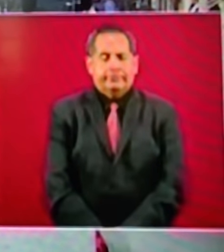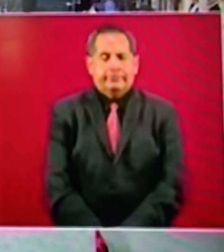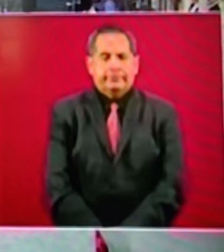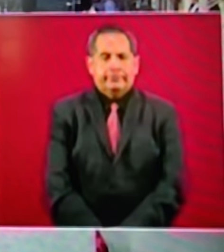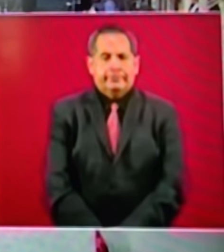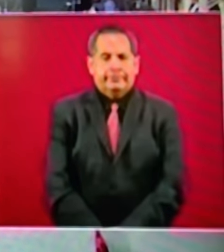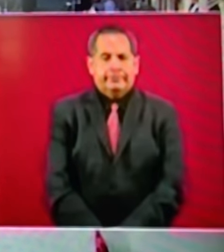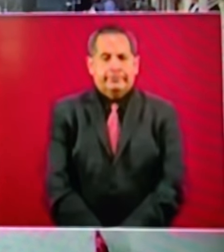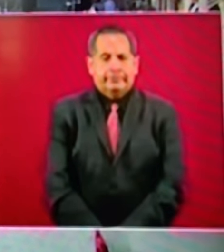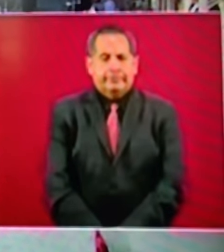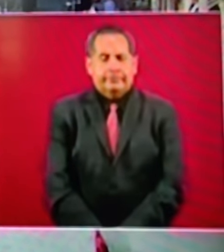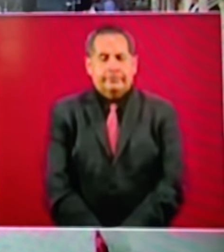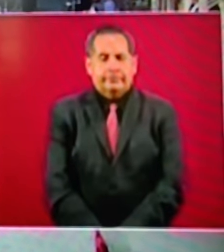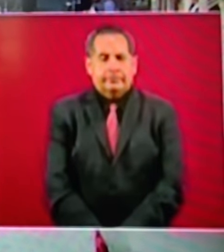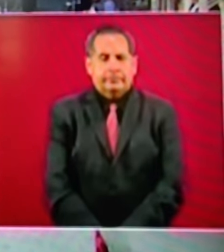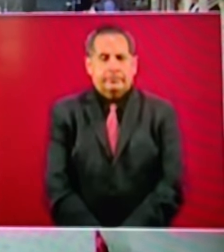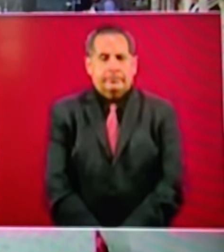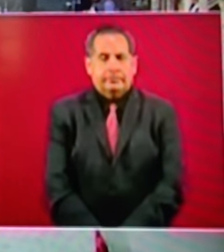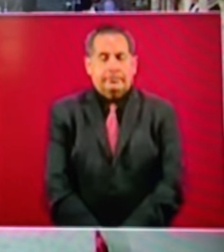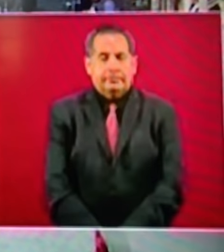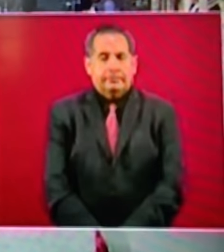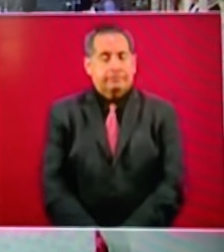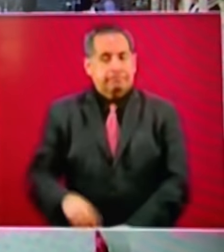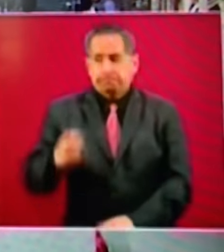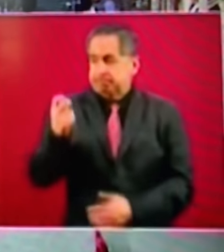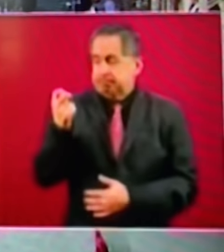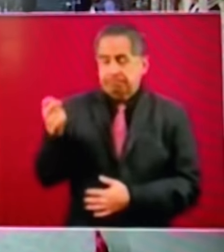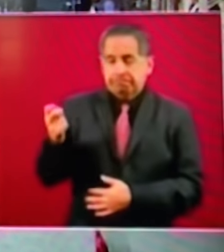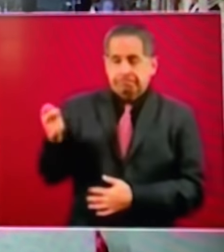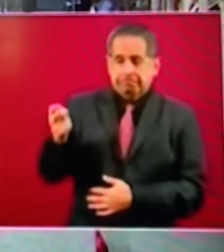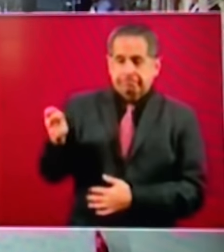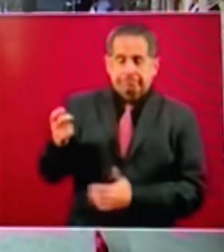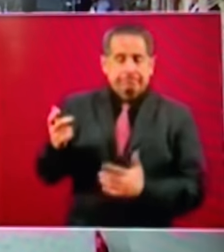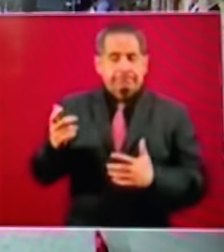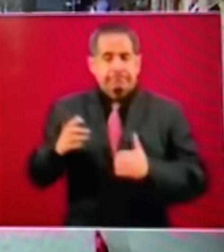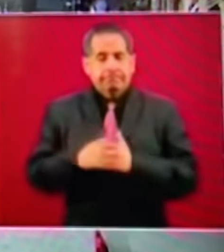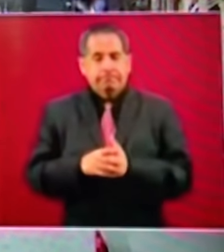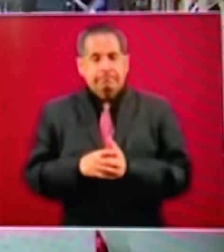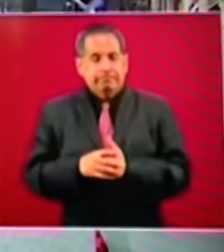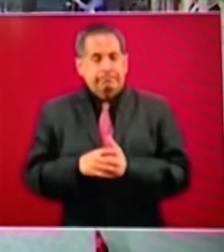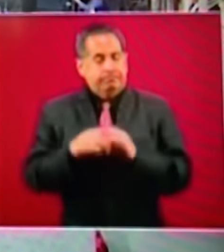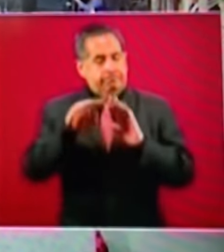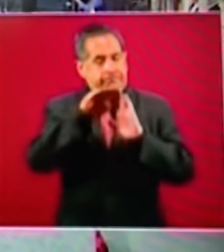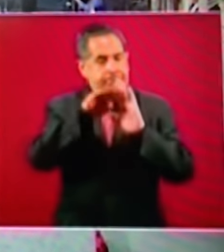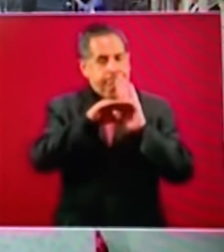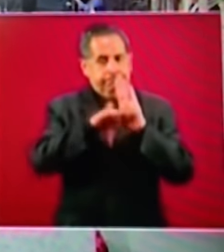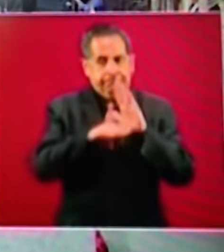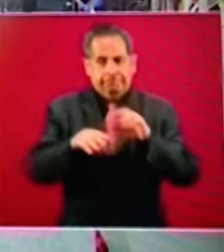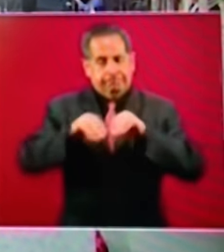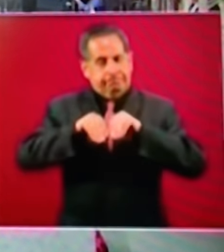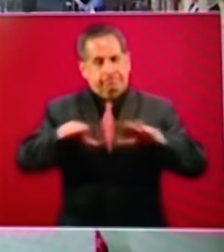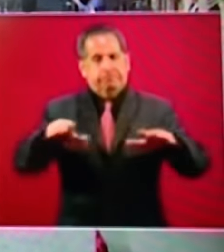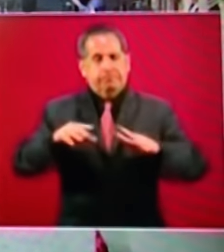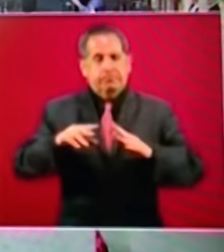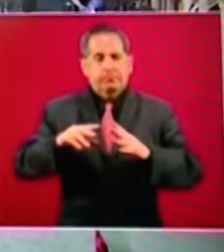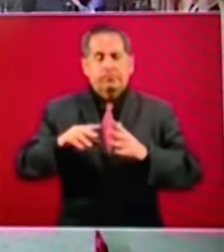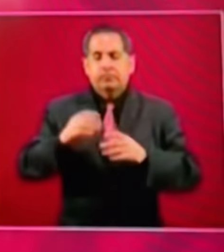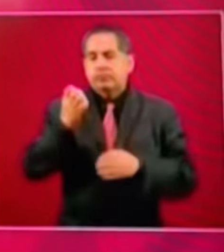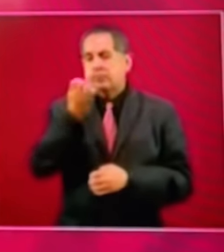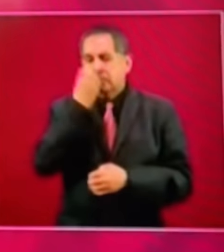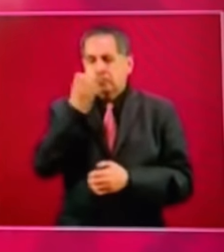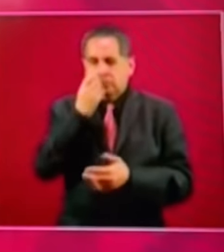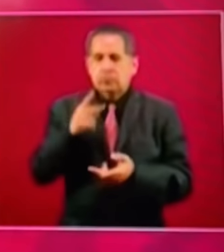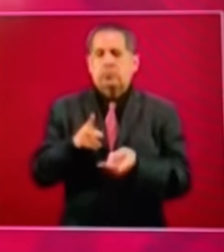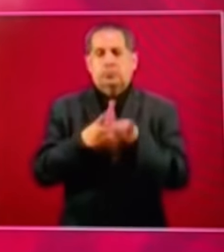bueno pues este es el programa de regreso a